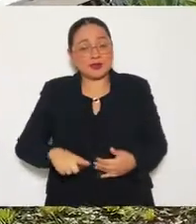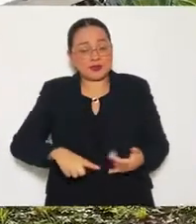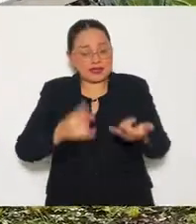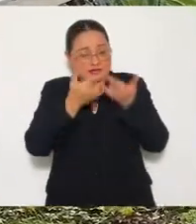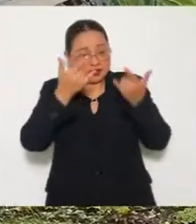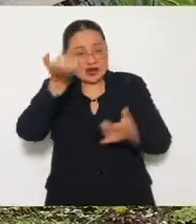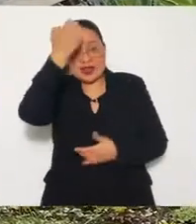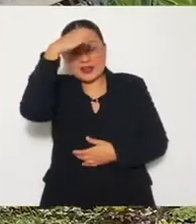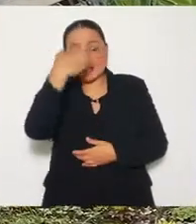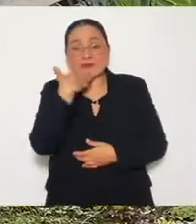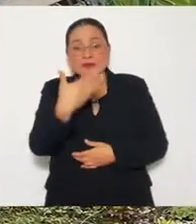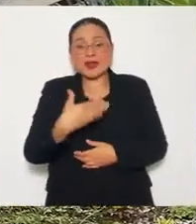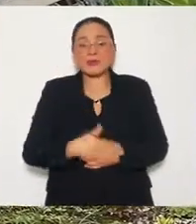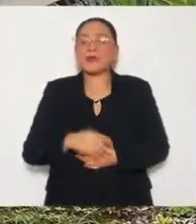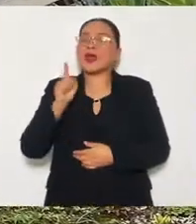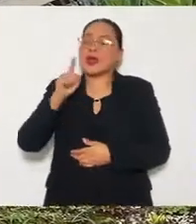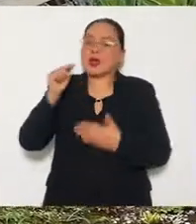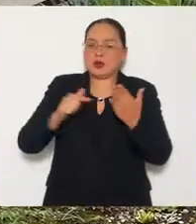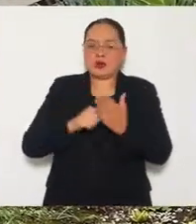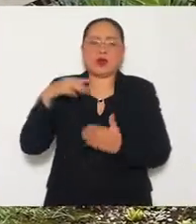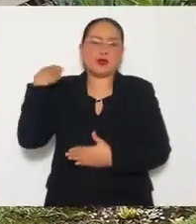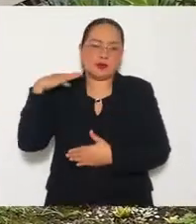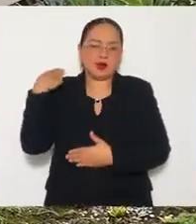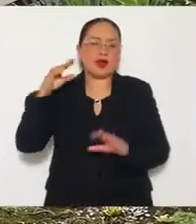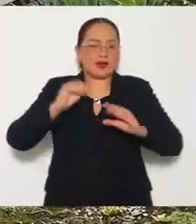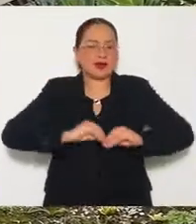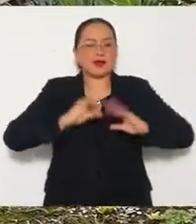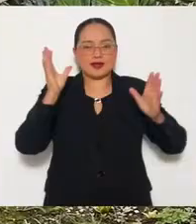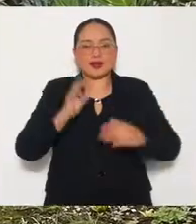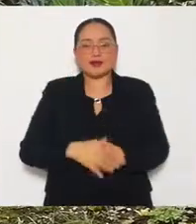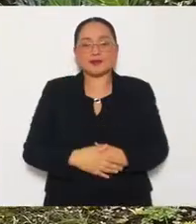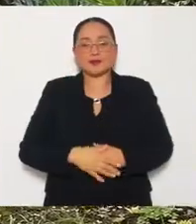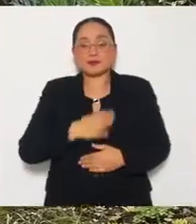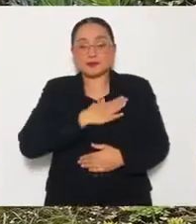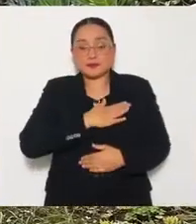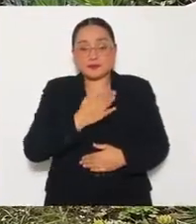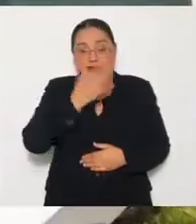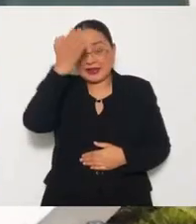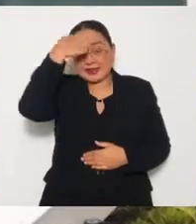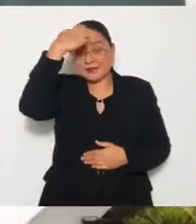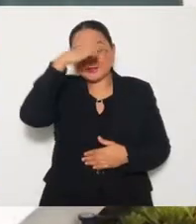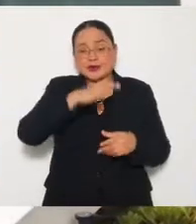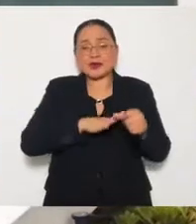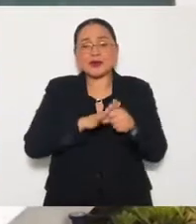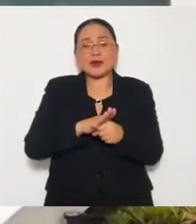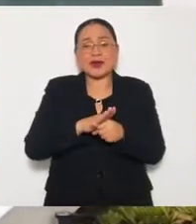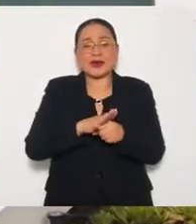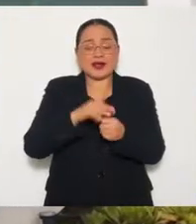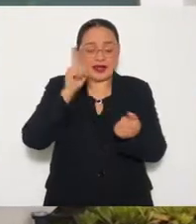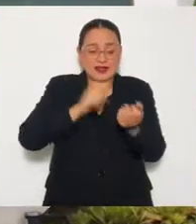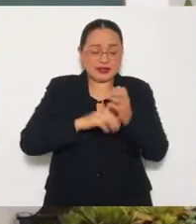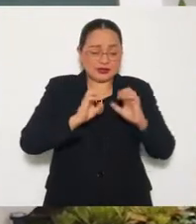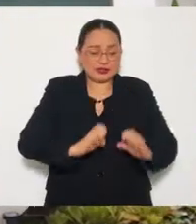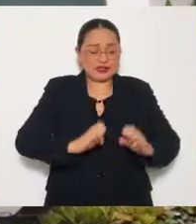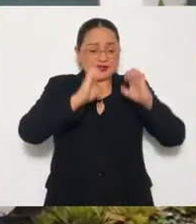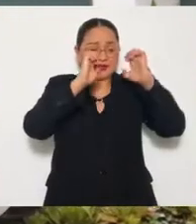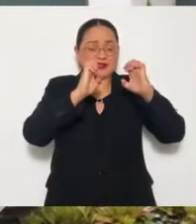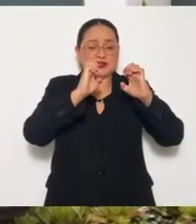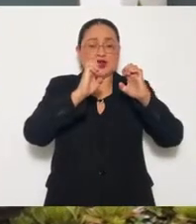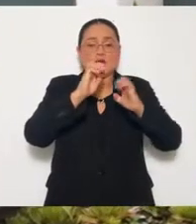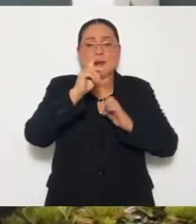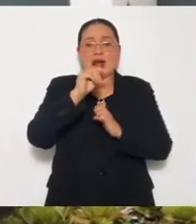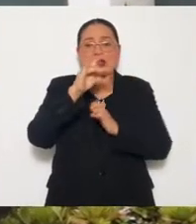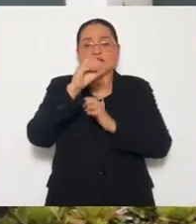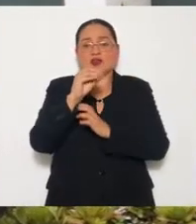La buena experiencia, sin duda, es en Morelia, Michoacán. La buena experiencia es que en el mismo edificio de Palacio